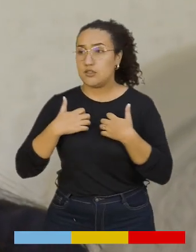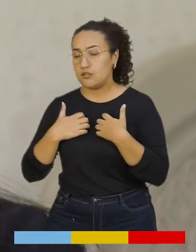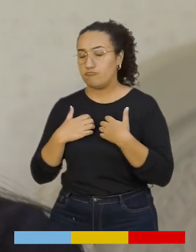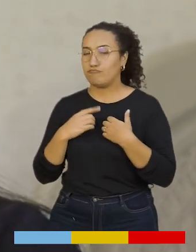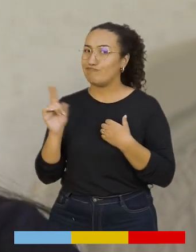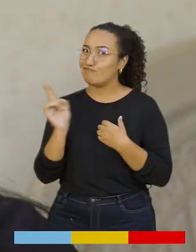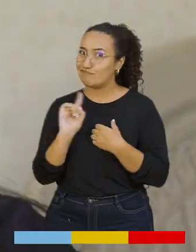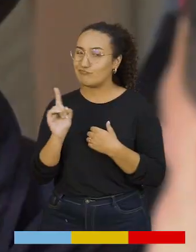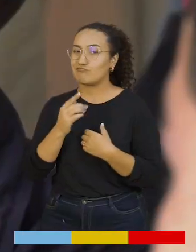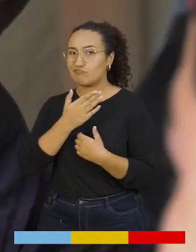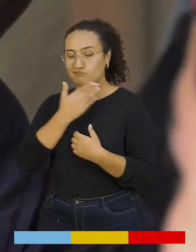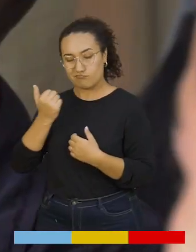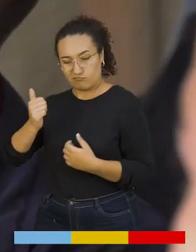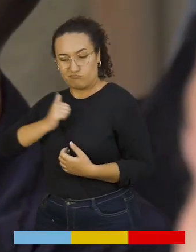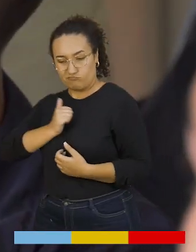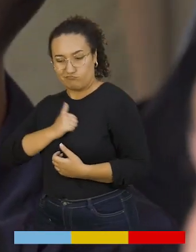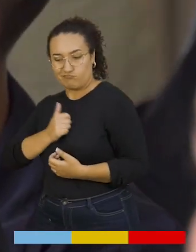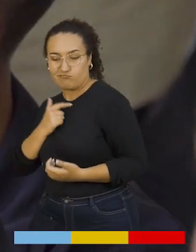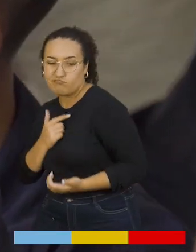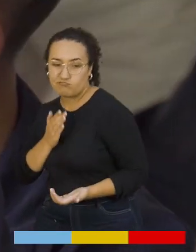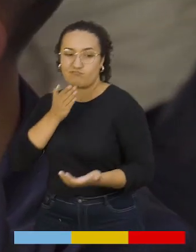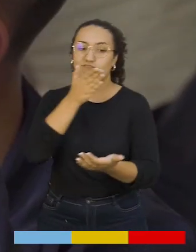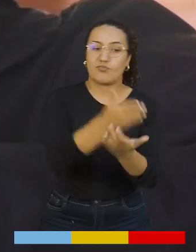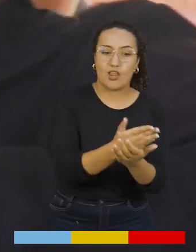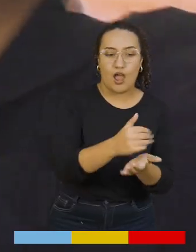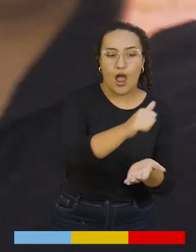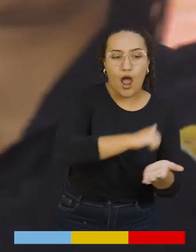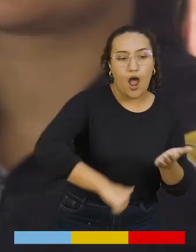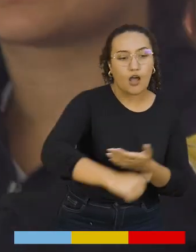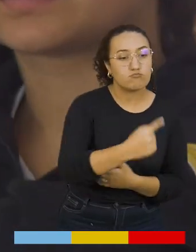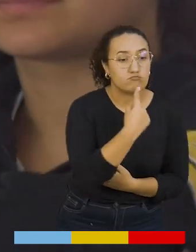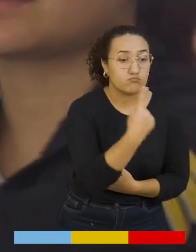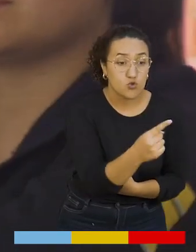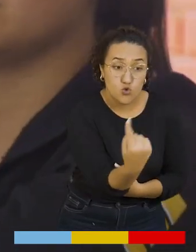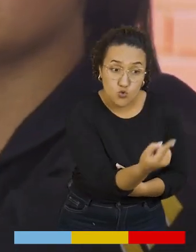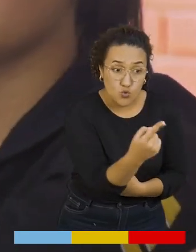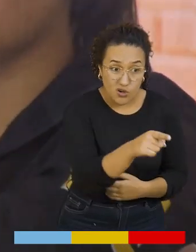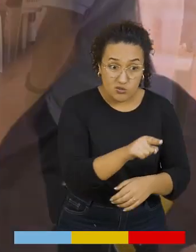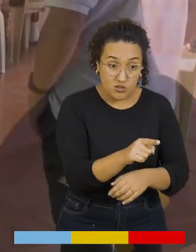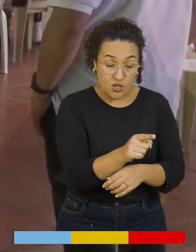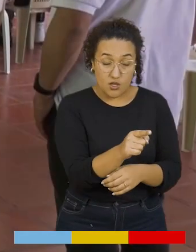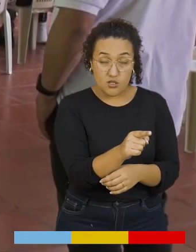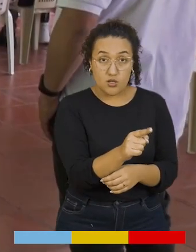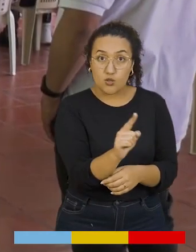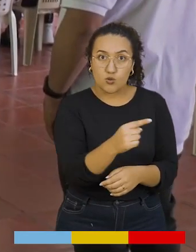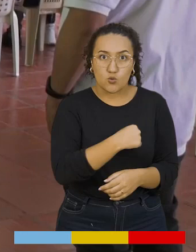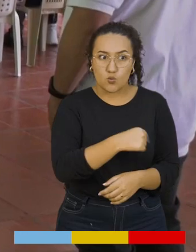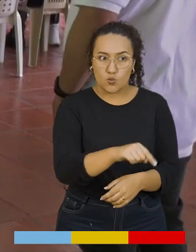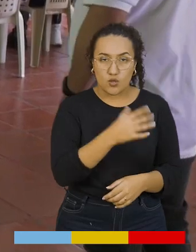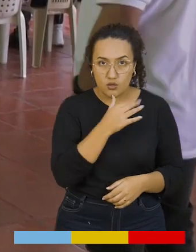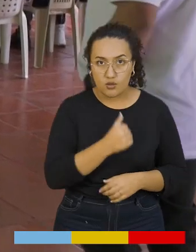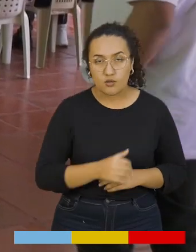nuestra estrategia Rodando por los Derechos es llegar a buscar a las mujeres, decirles, ustedes no están solas.